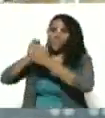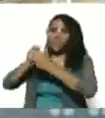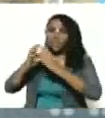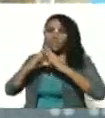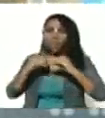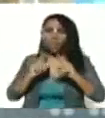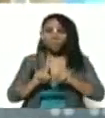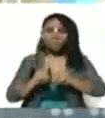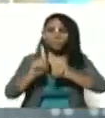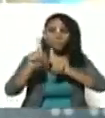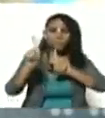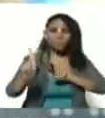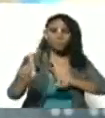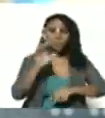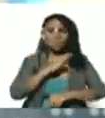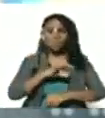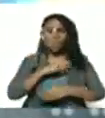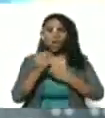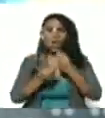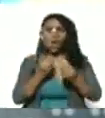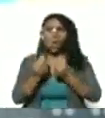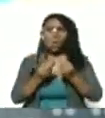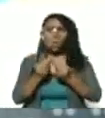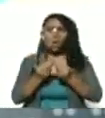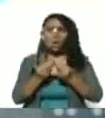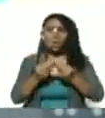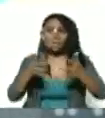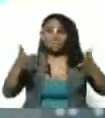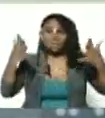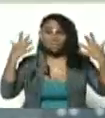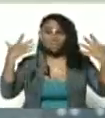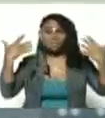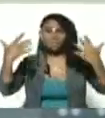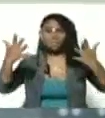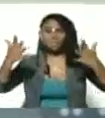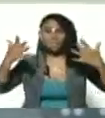el distanciamiento ¿cómo se llama esto? que está aireada la cosa